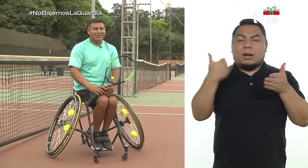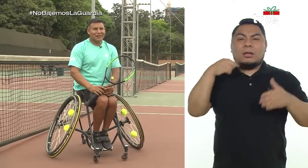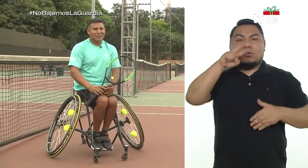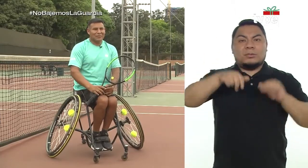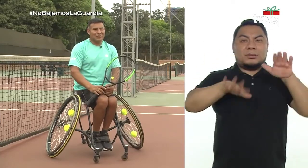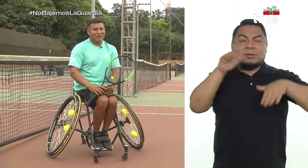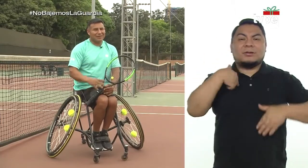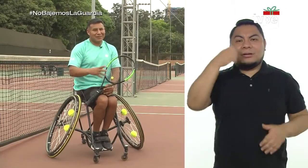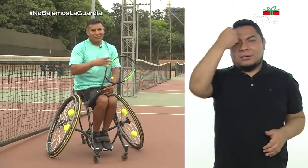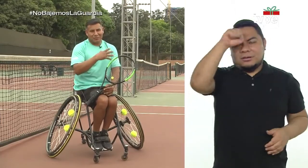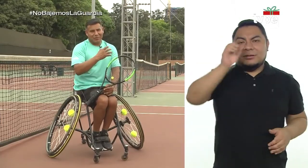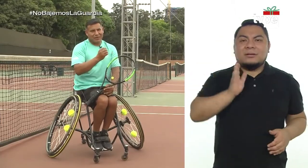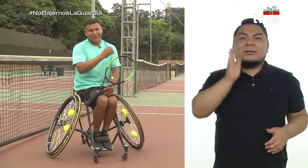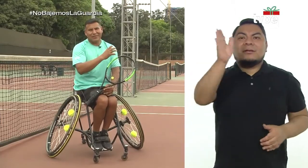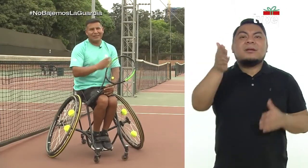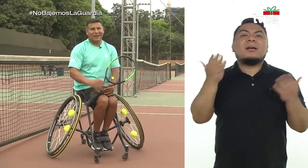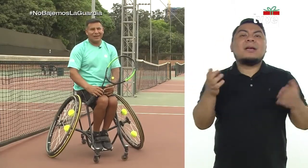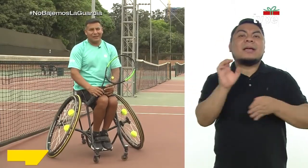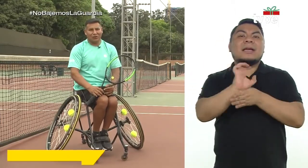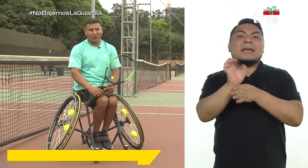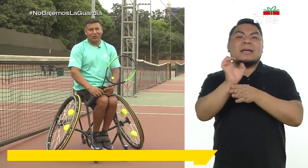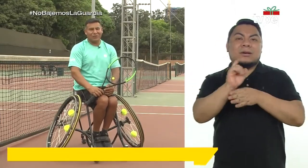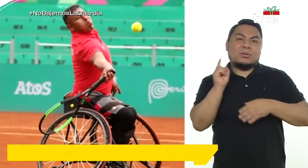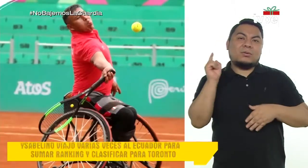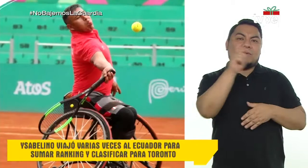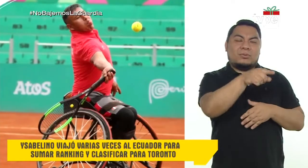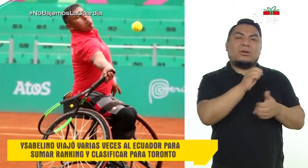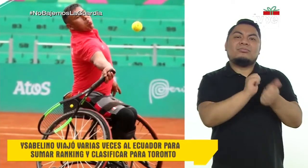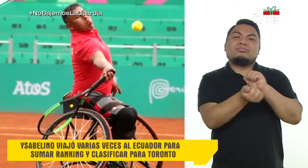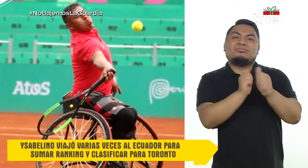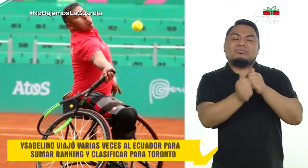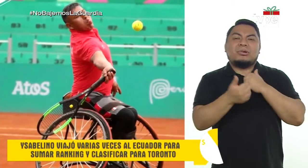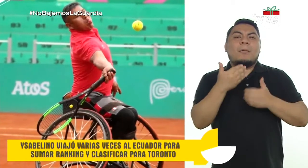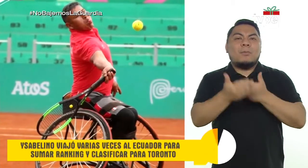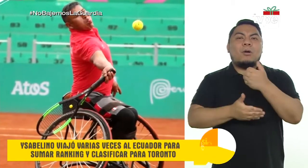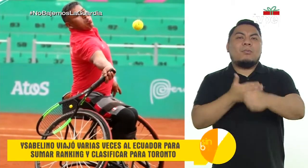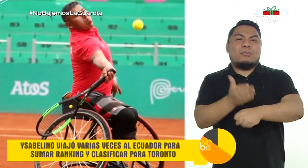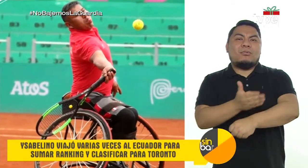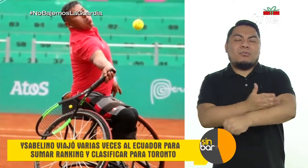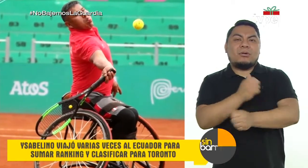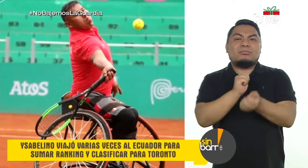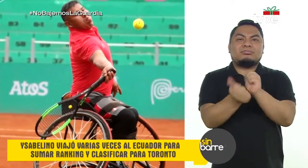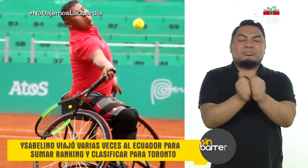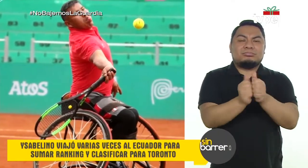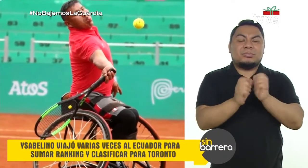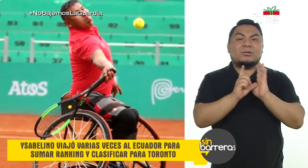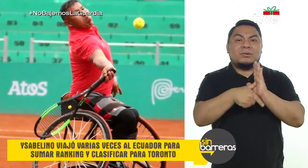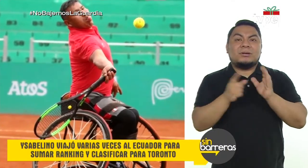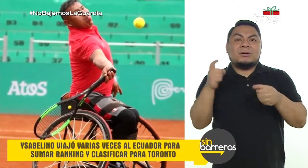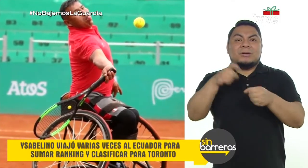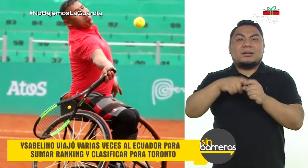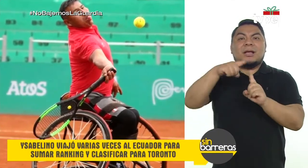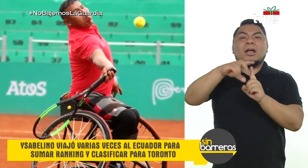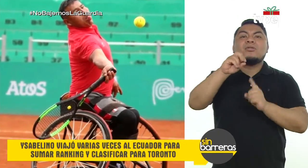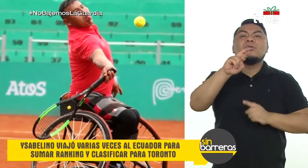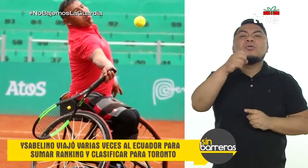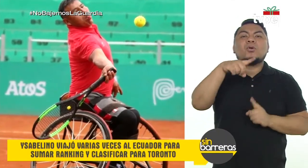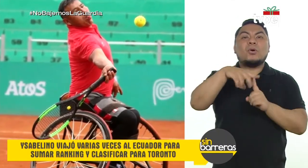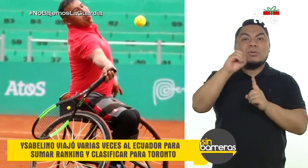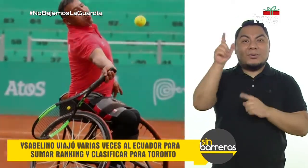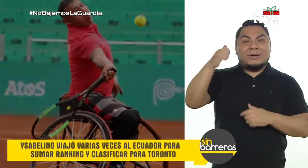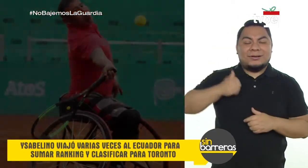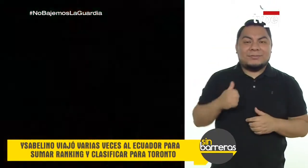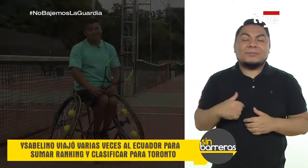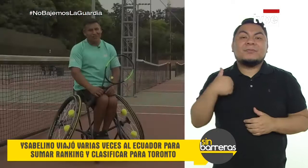del 2015, viajé varias veces a Ecuador para sumar ranking, figurar y poder clasificar a Toronto, ¿no?